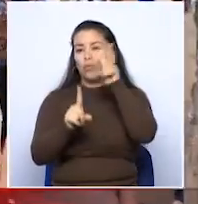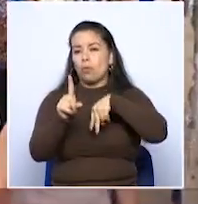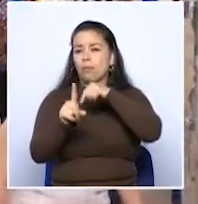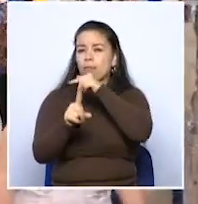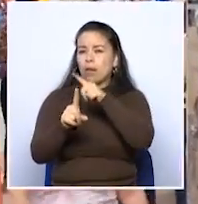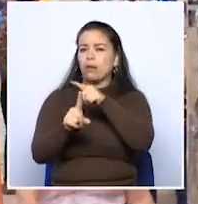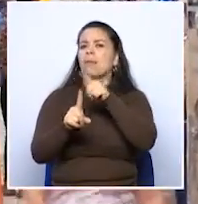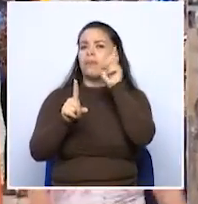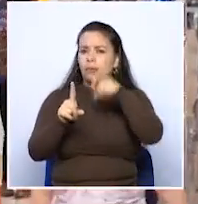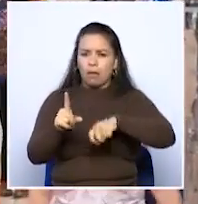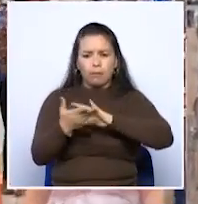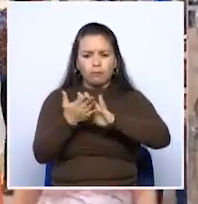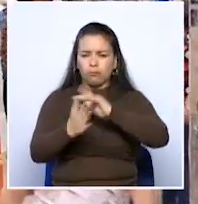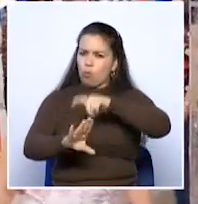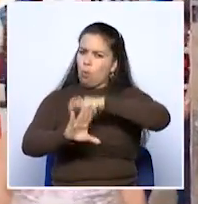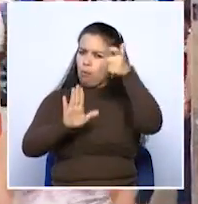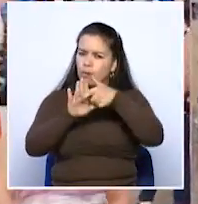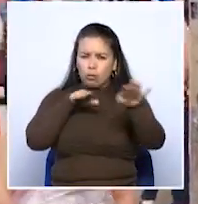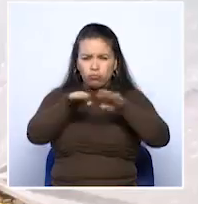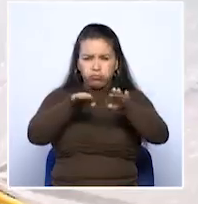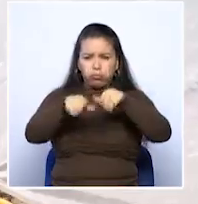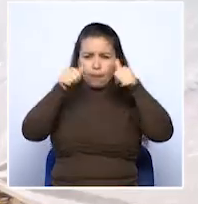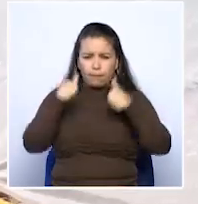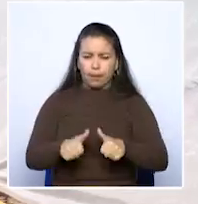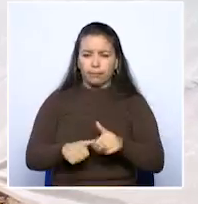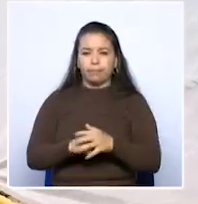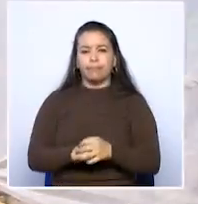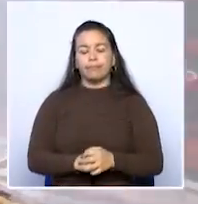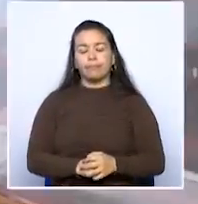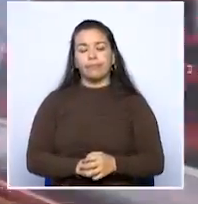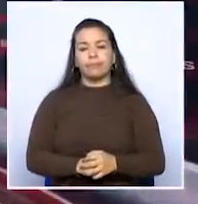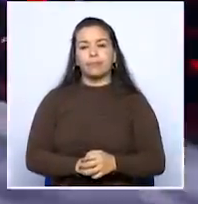deben terminar las obras en toda la avenida principal de la sultana.